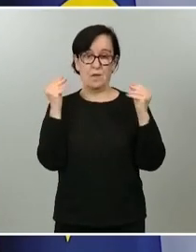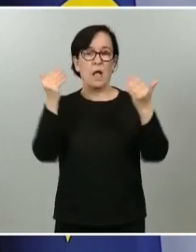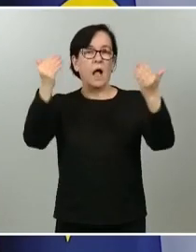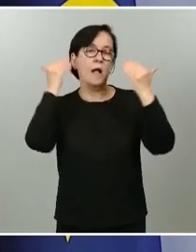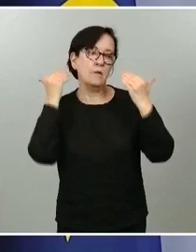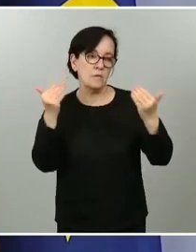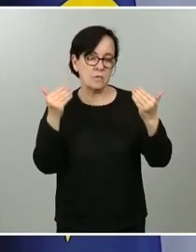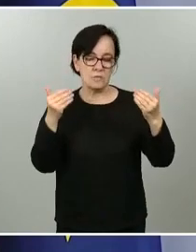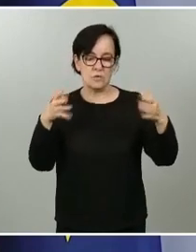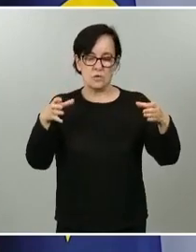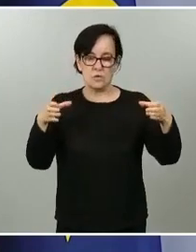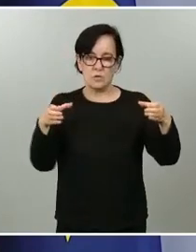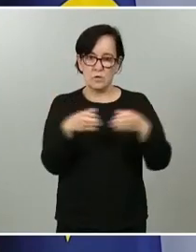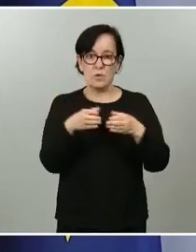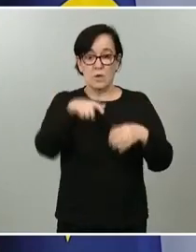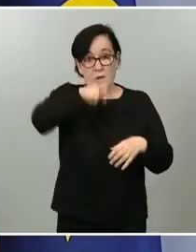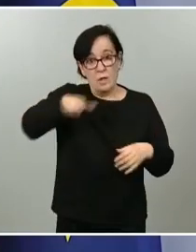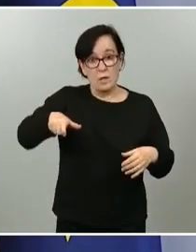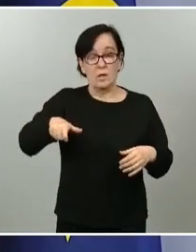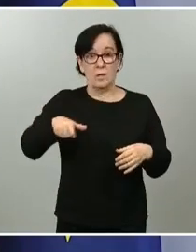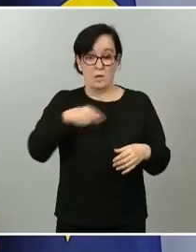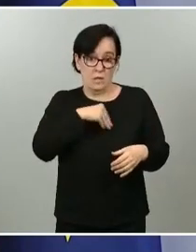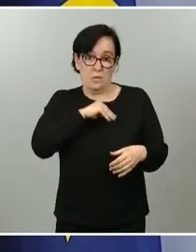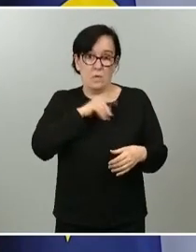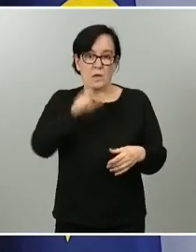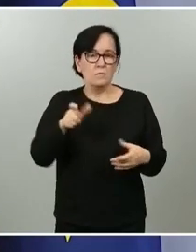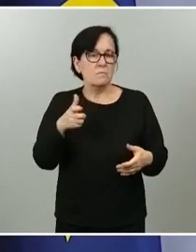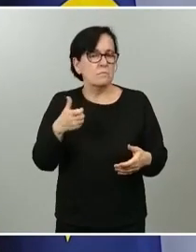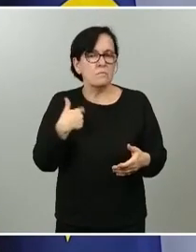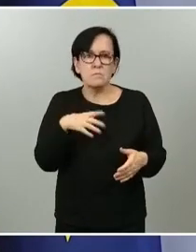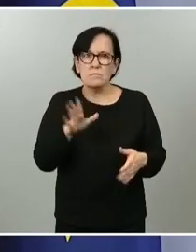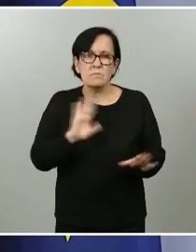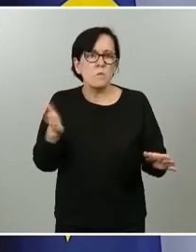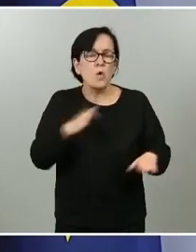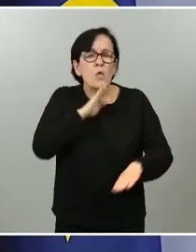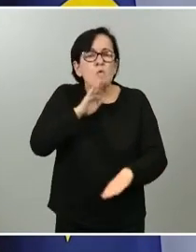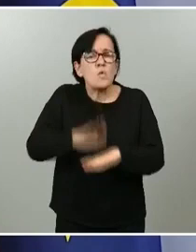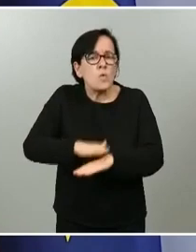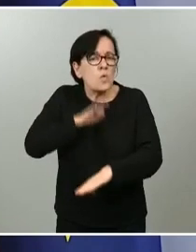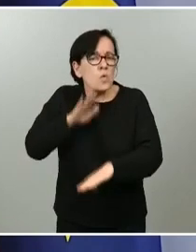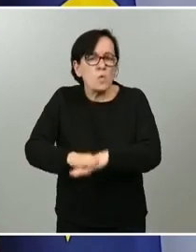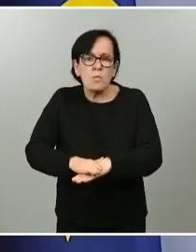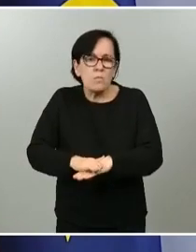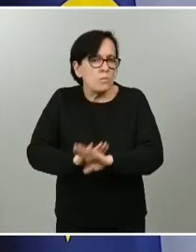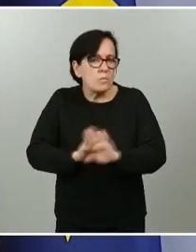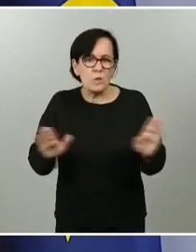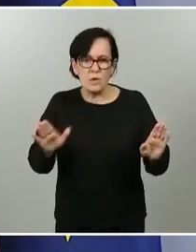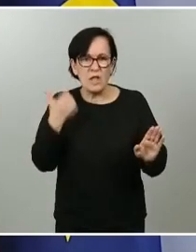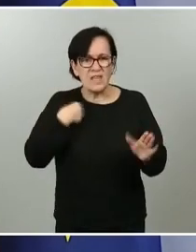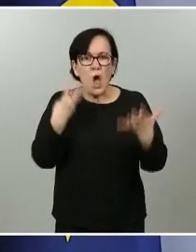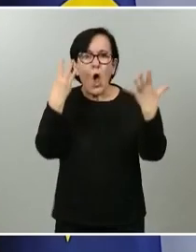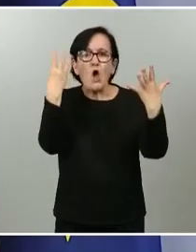conjunto de la ciudadanía el ejemplar cumplimiento hasta ahora de, y van ya ocho semanas,